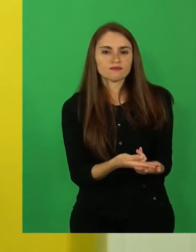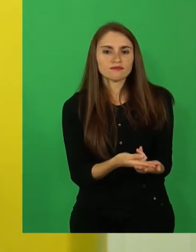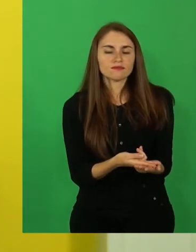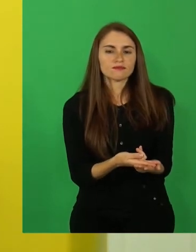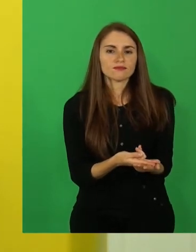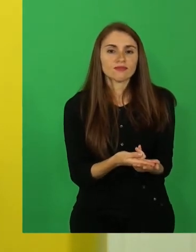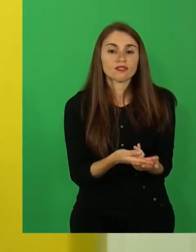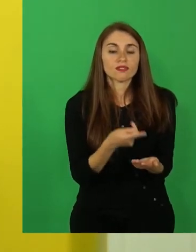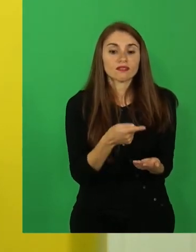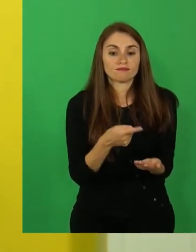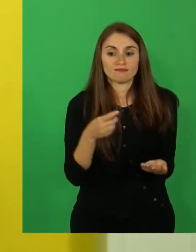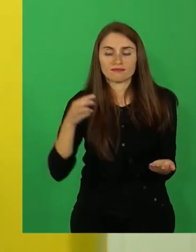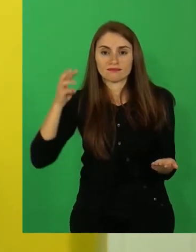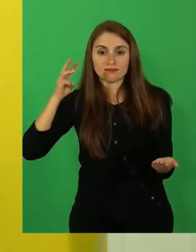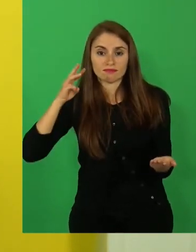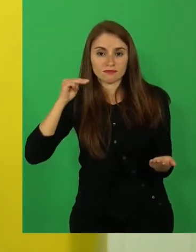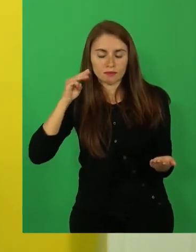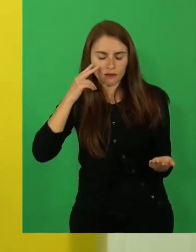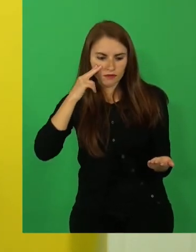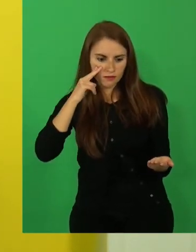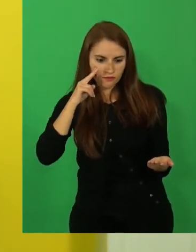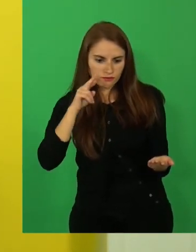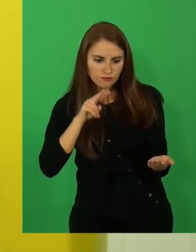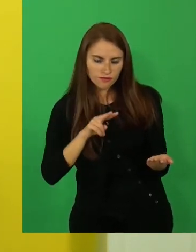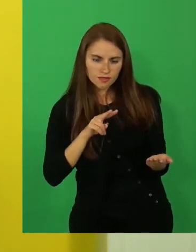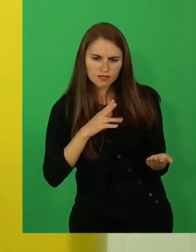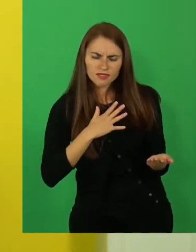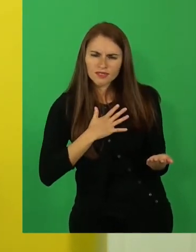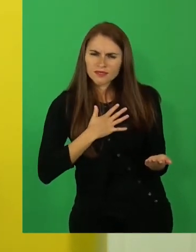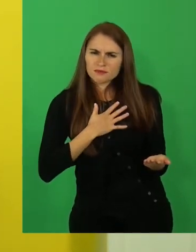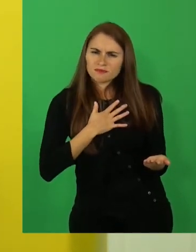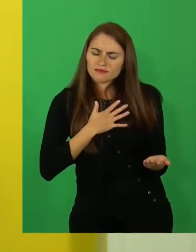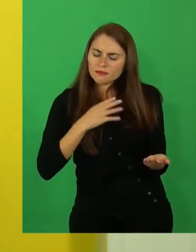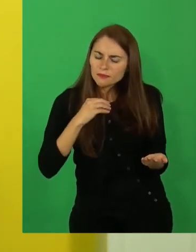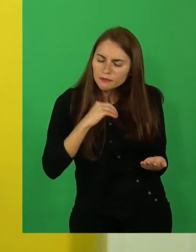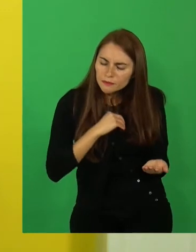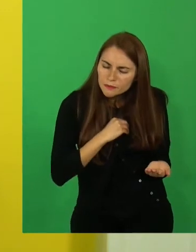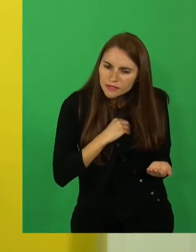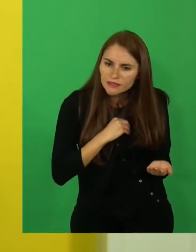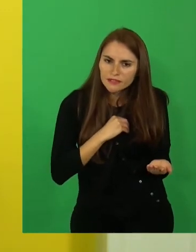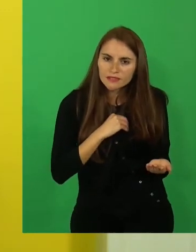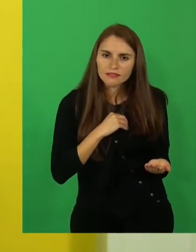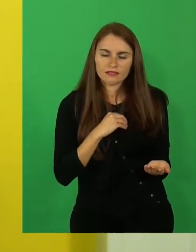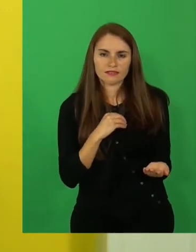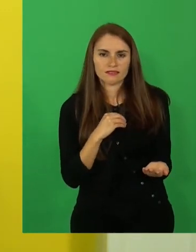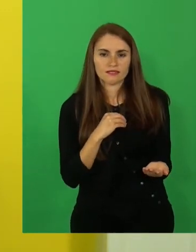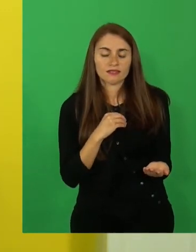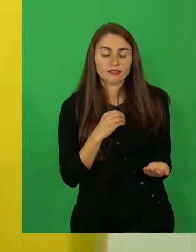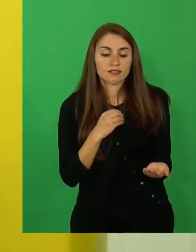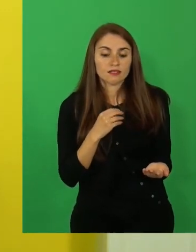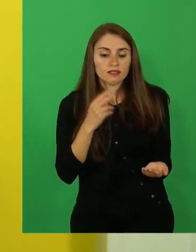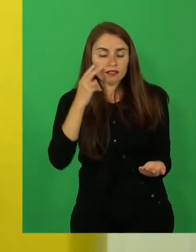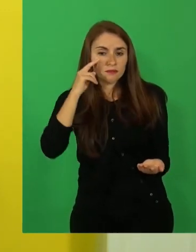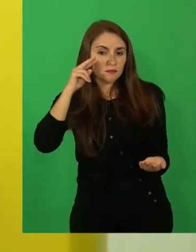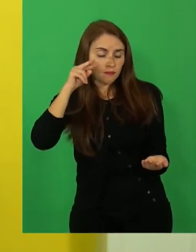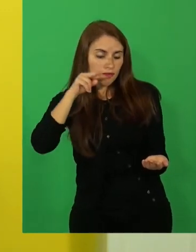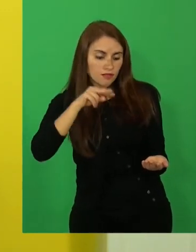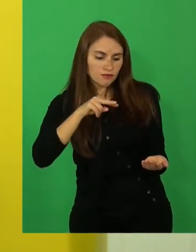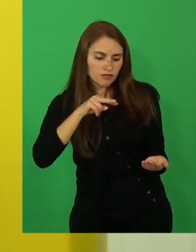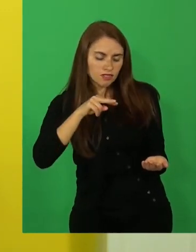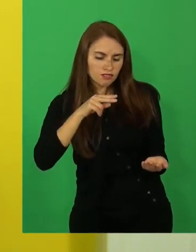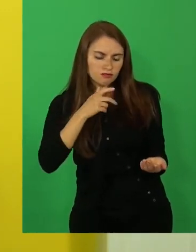La madre del joven sintió mucha pena y para mirarlo